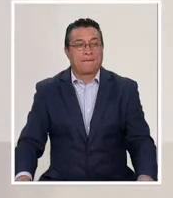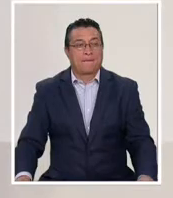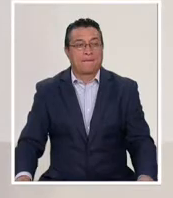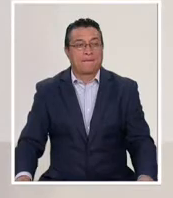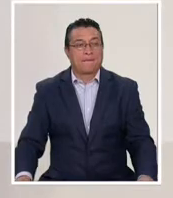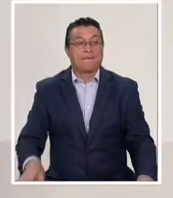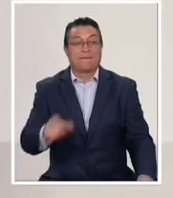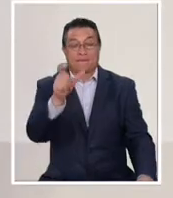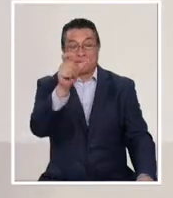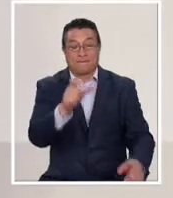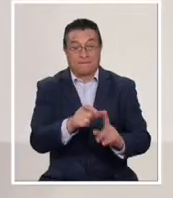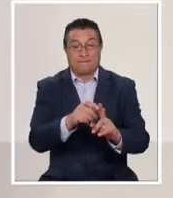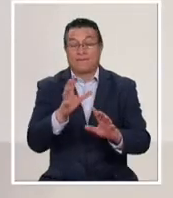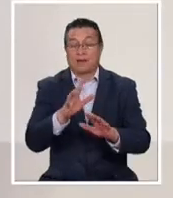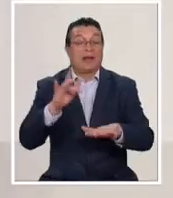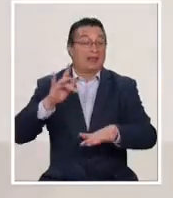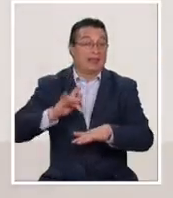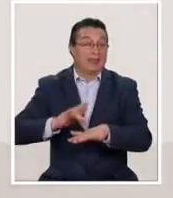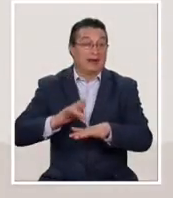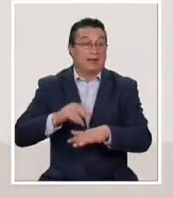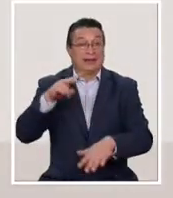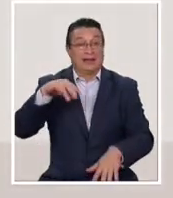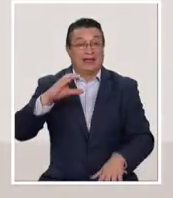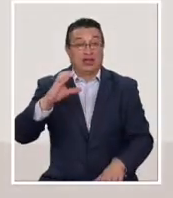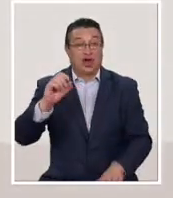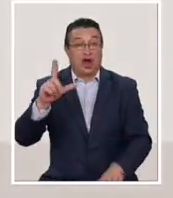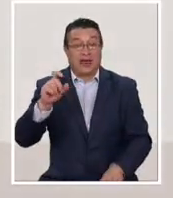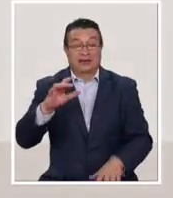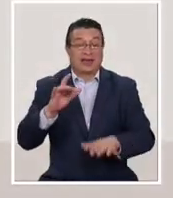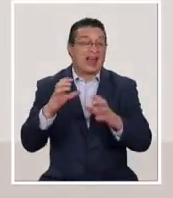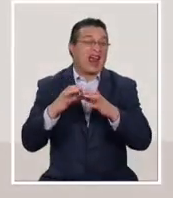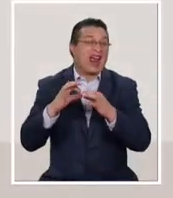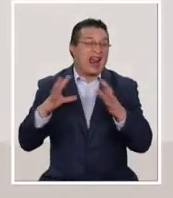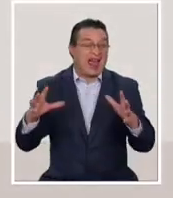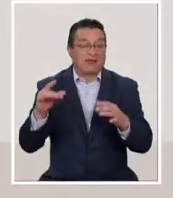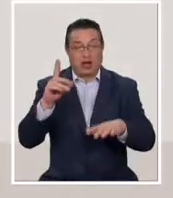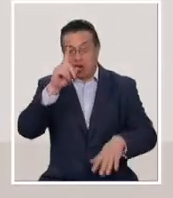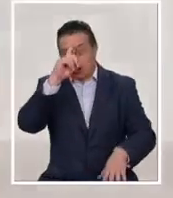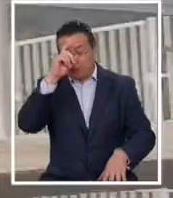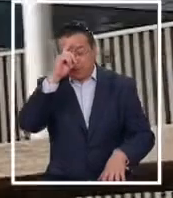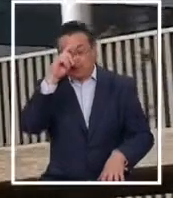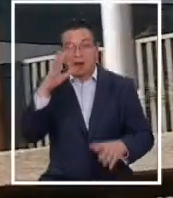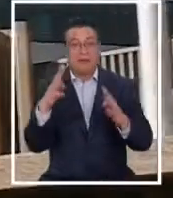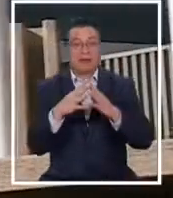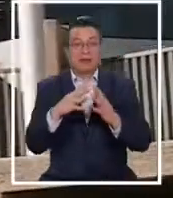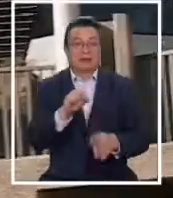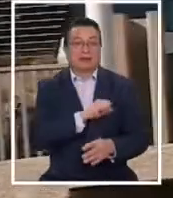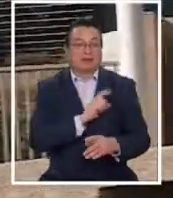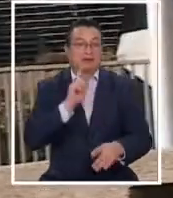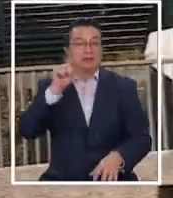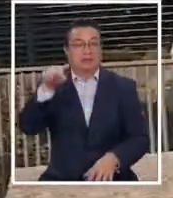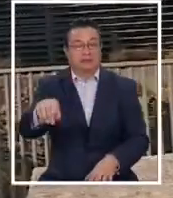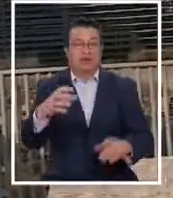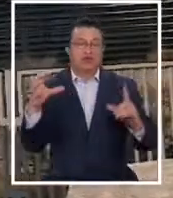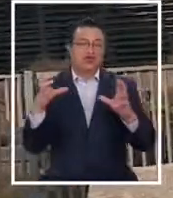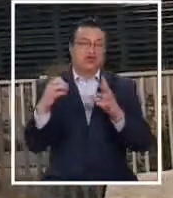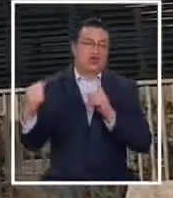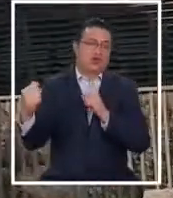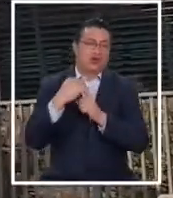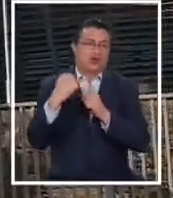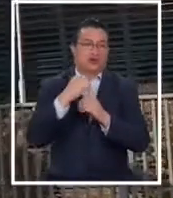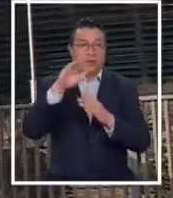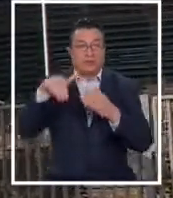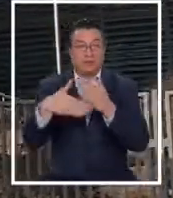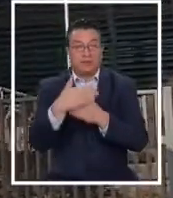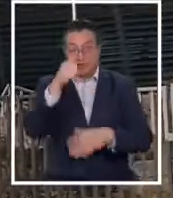Su diagnóstico es reservado. Nicolás permanece grave internado en el Hospital Militar de Santiago tras recibir una brutal golpiza la